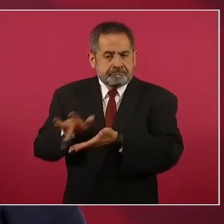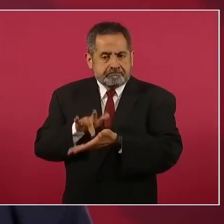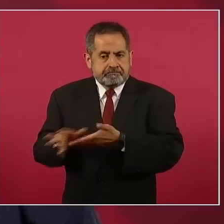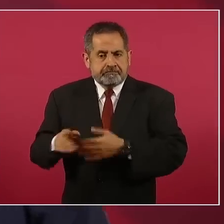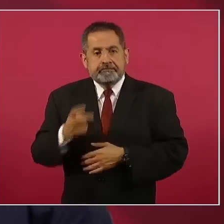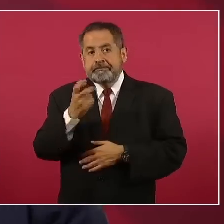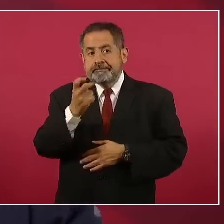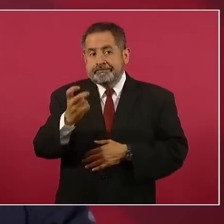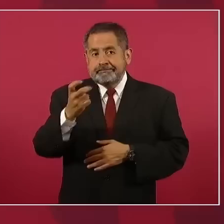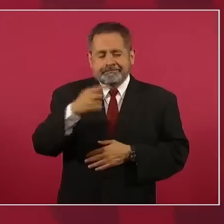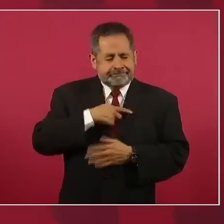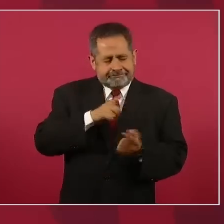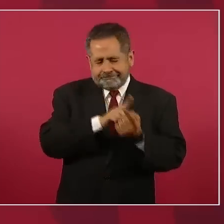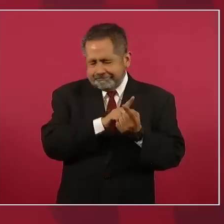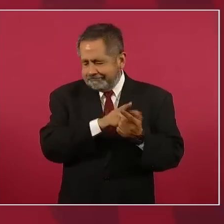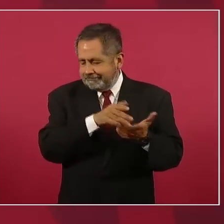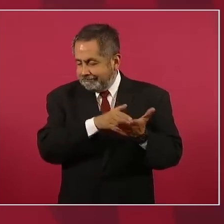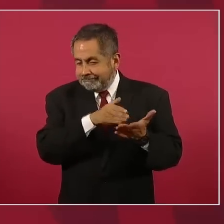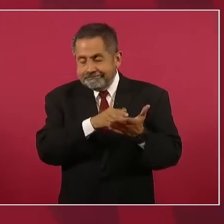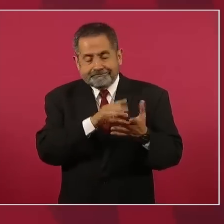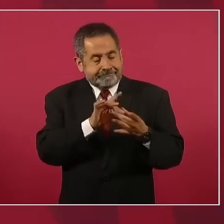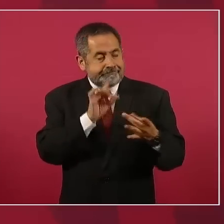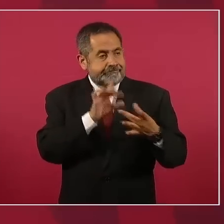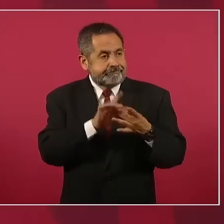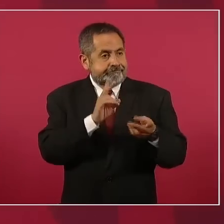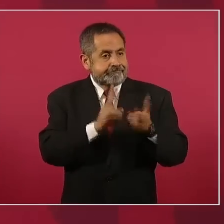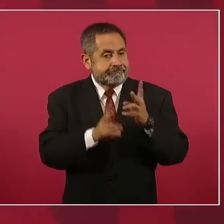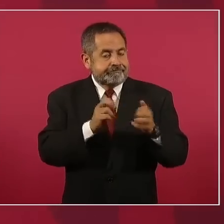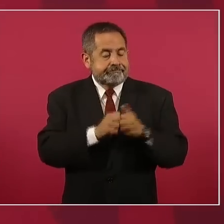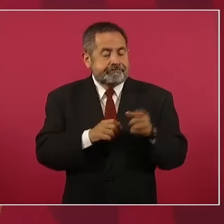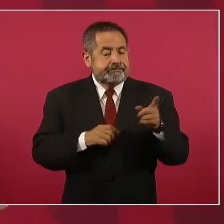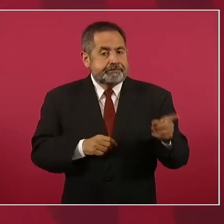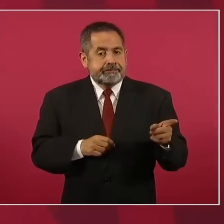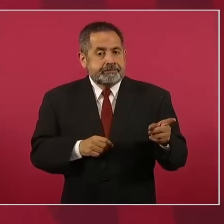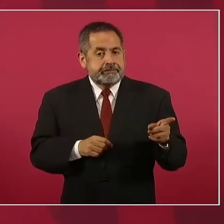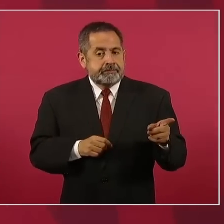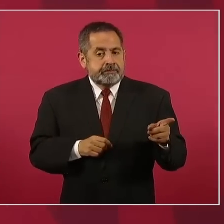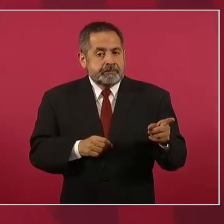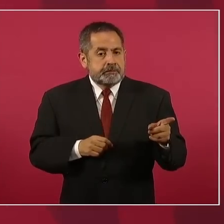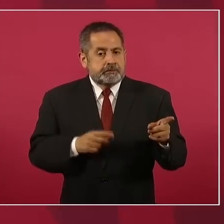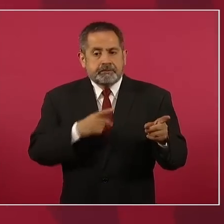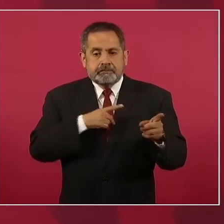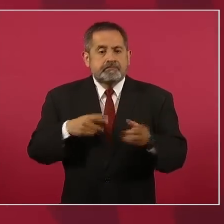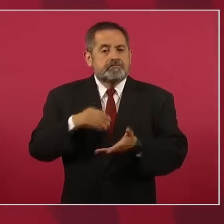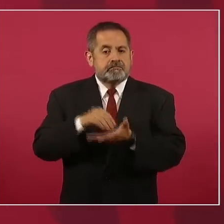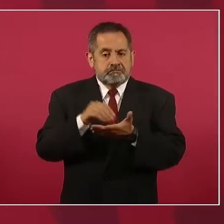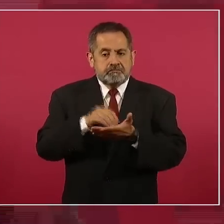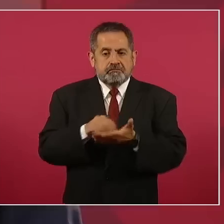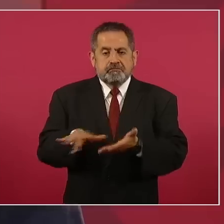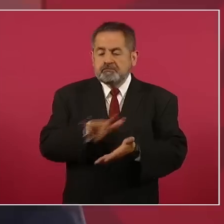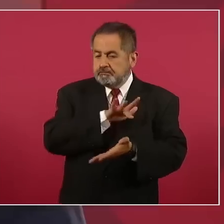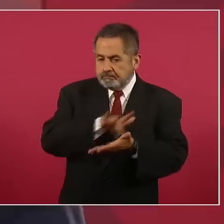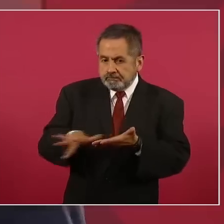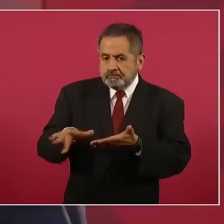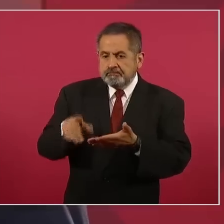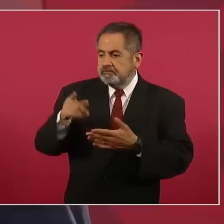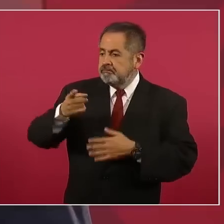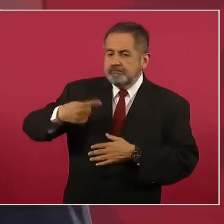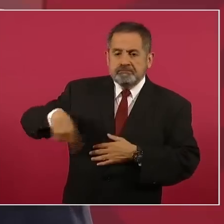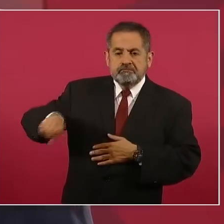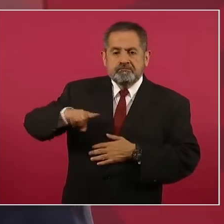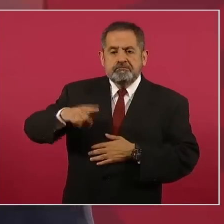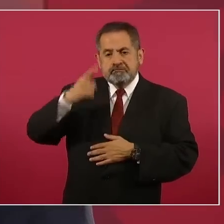en que se continúe el apoyo, que se amplíe el apoyo